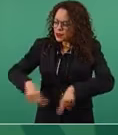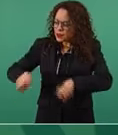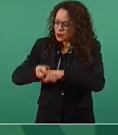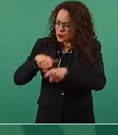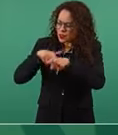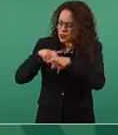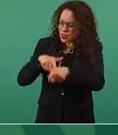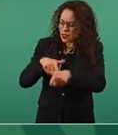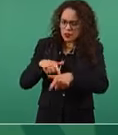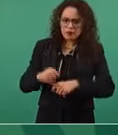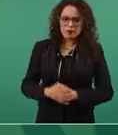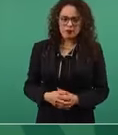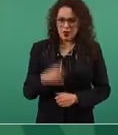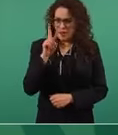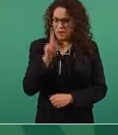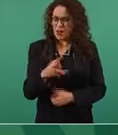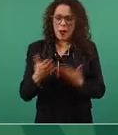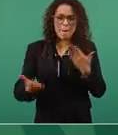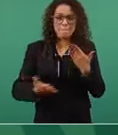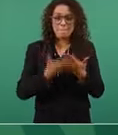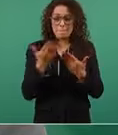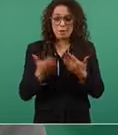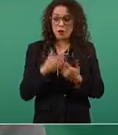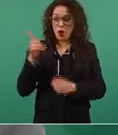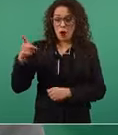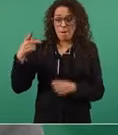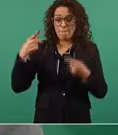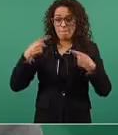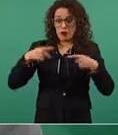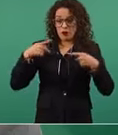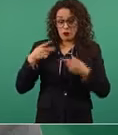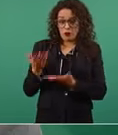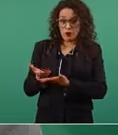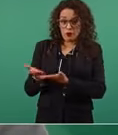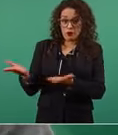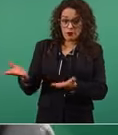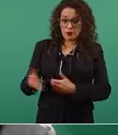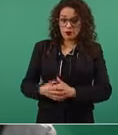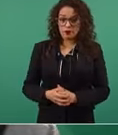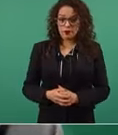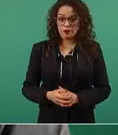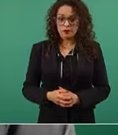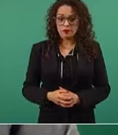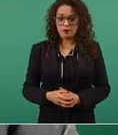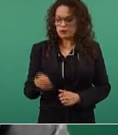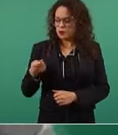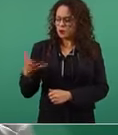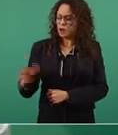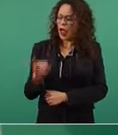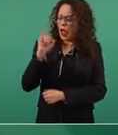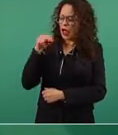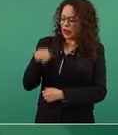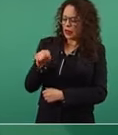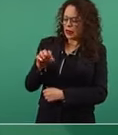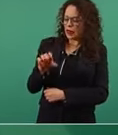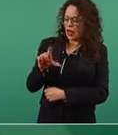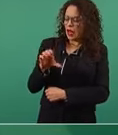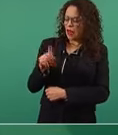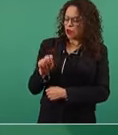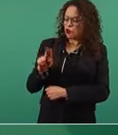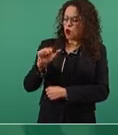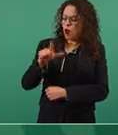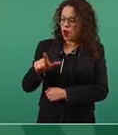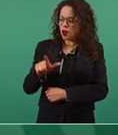muy pocos intelectuales se adhirieron a nuestra